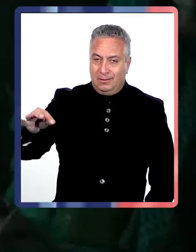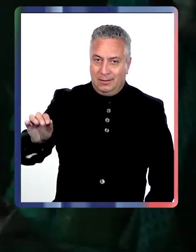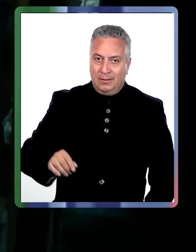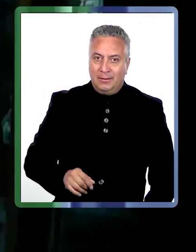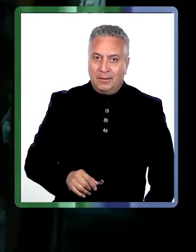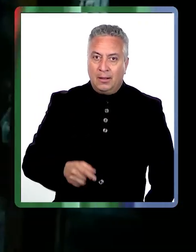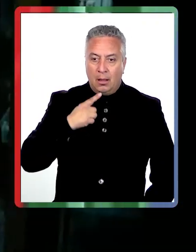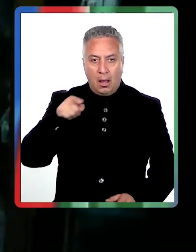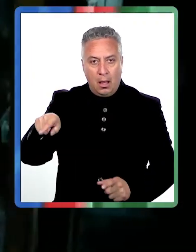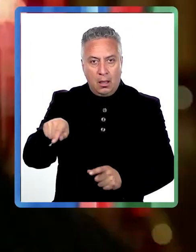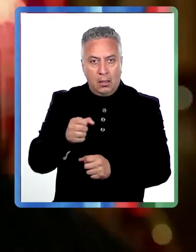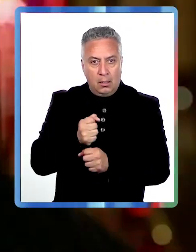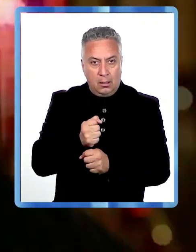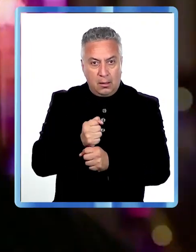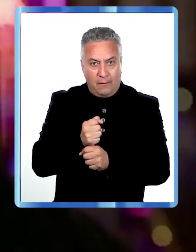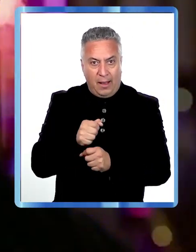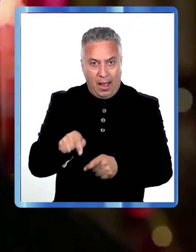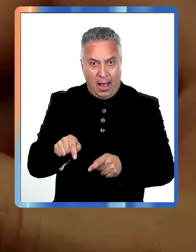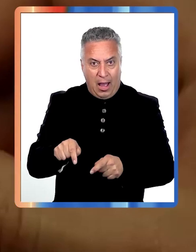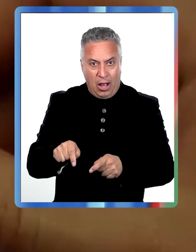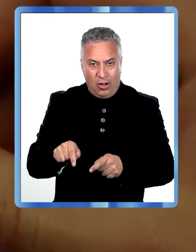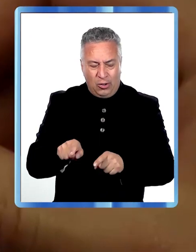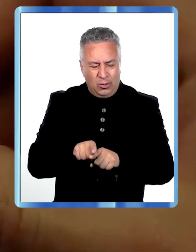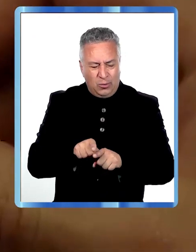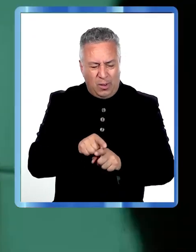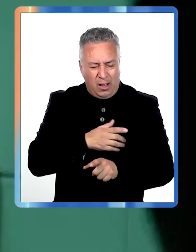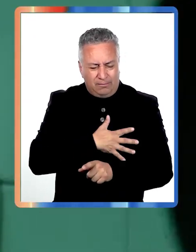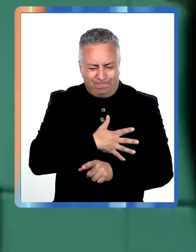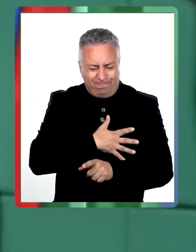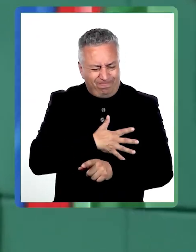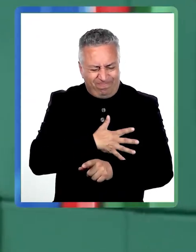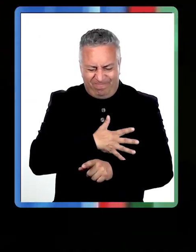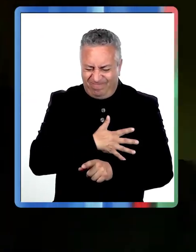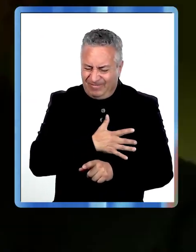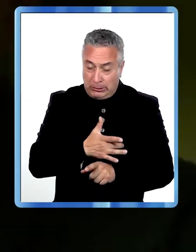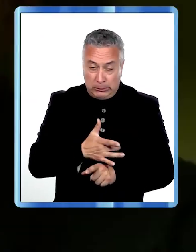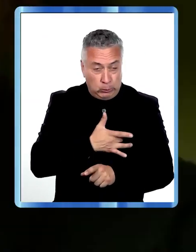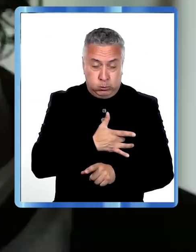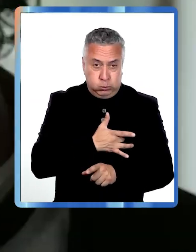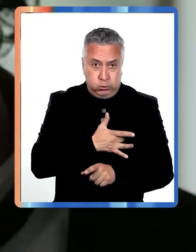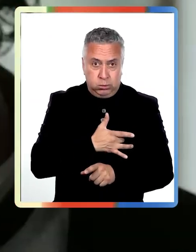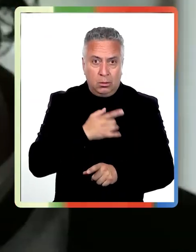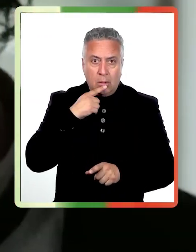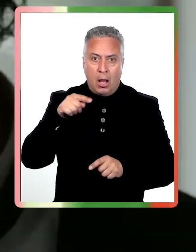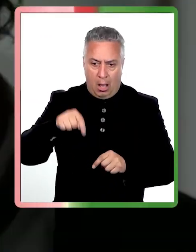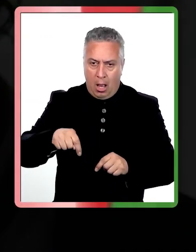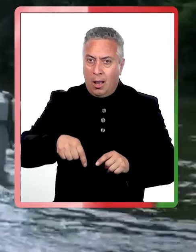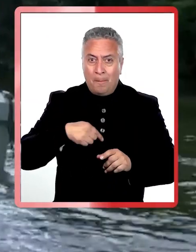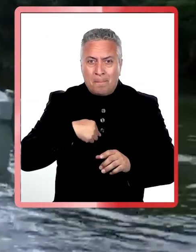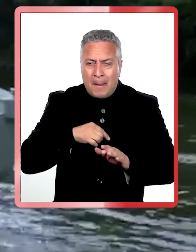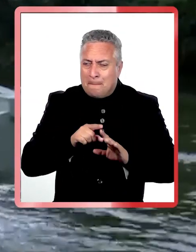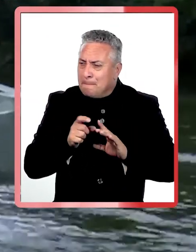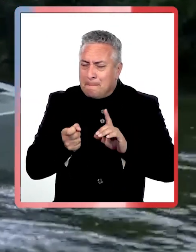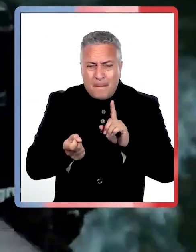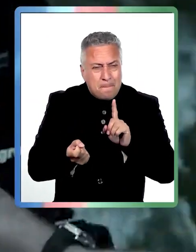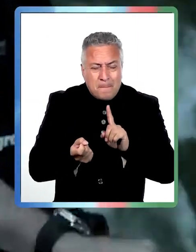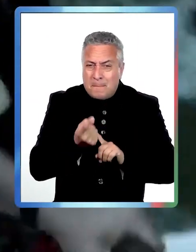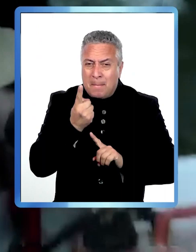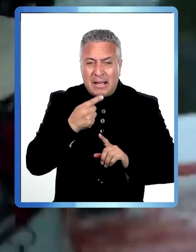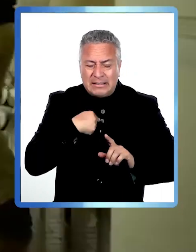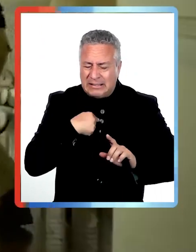Este trabajo te hace pedazos. Y esta es mi única oportunidad de juntar